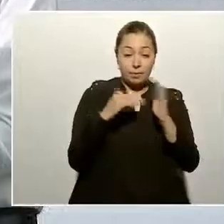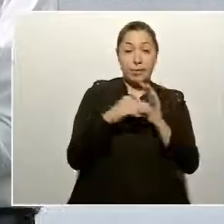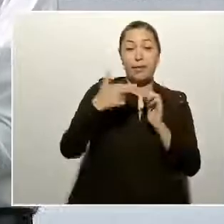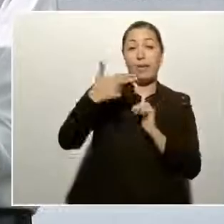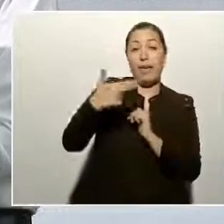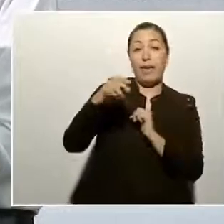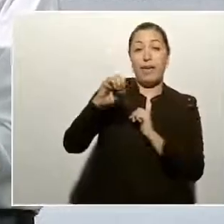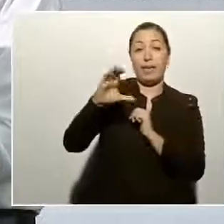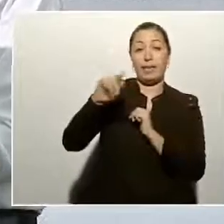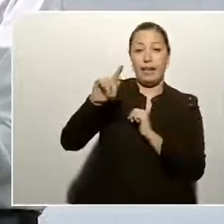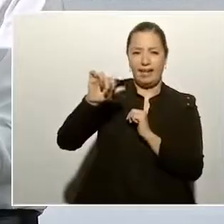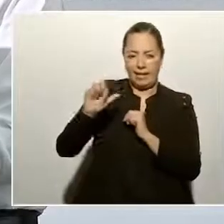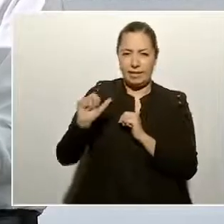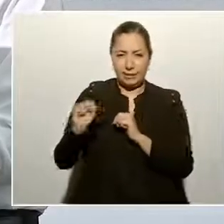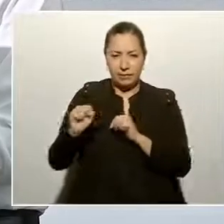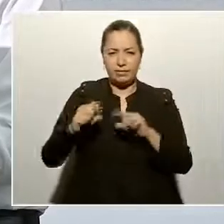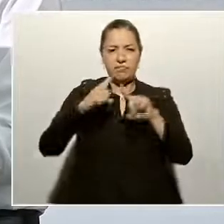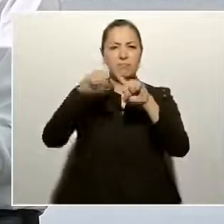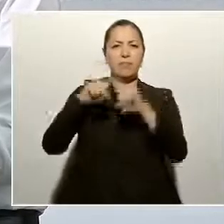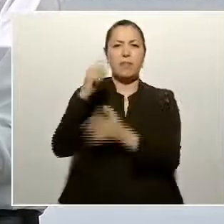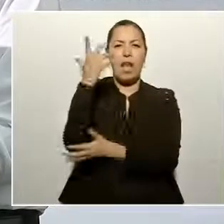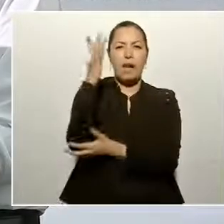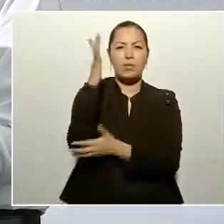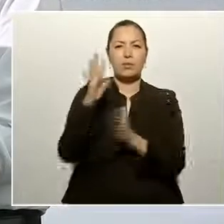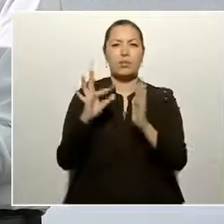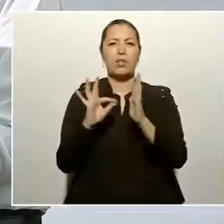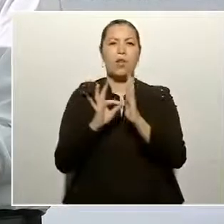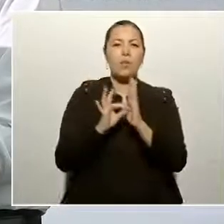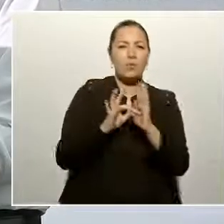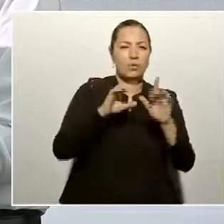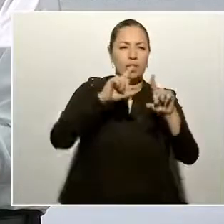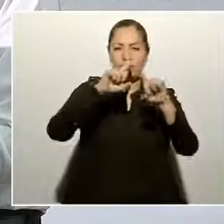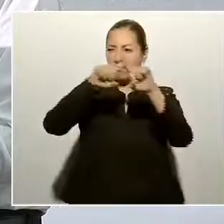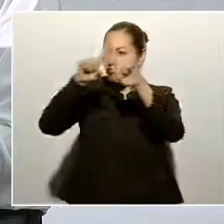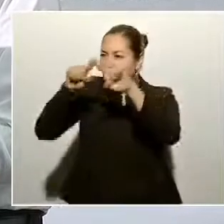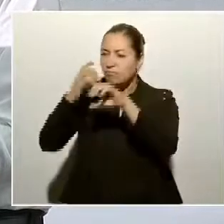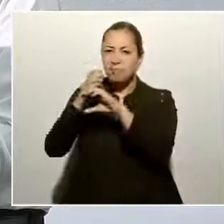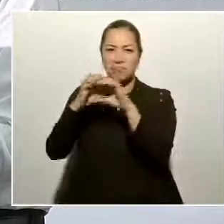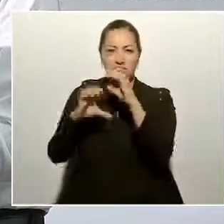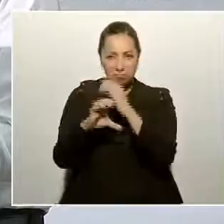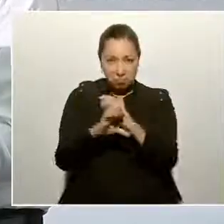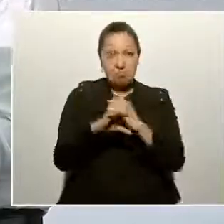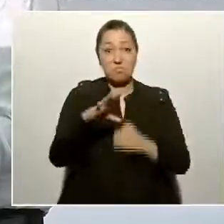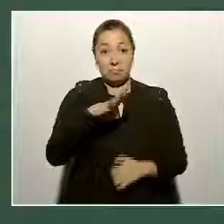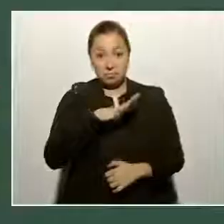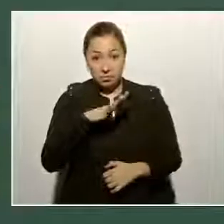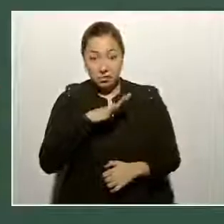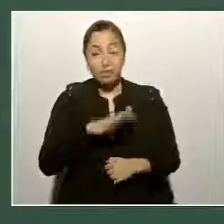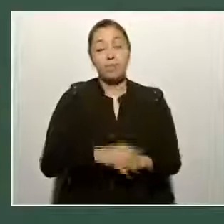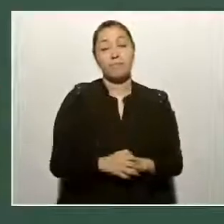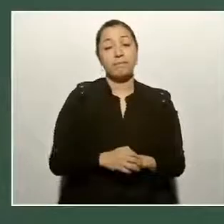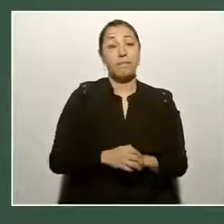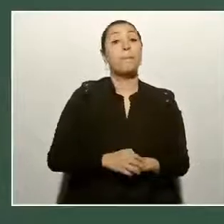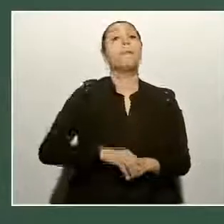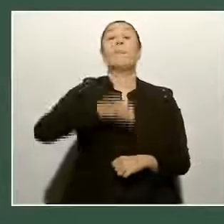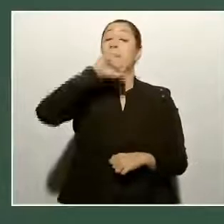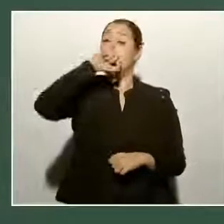frutales y maderables. Estamos también